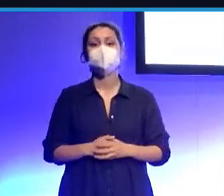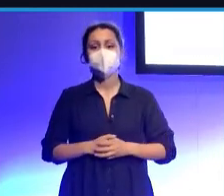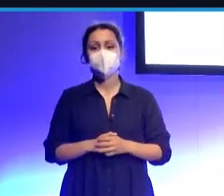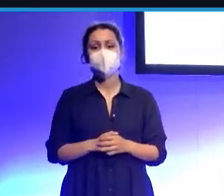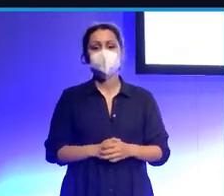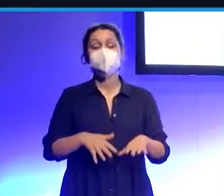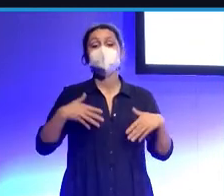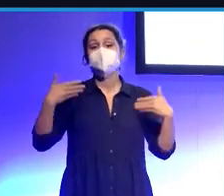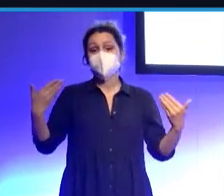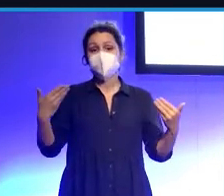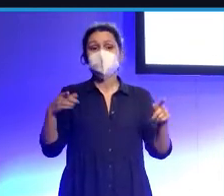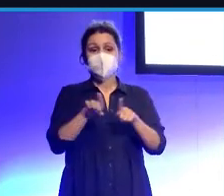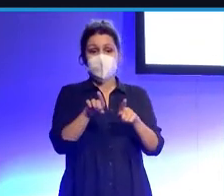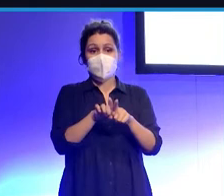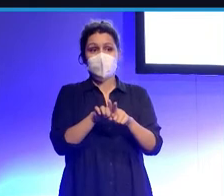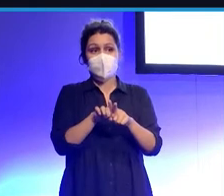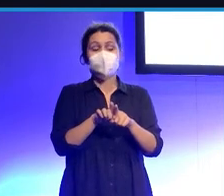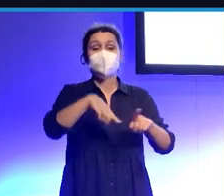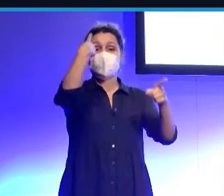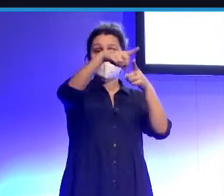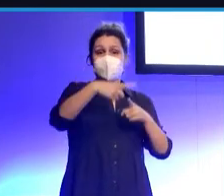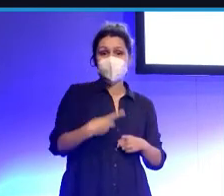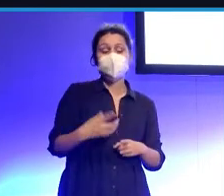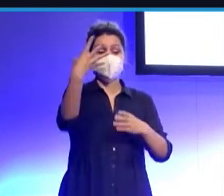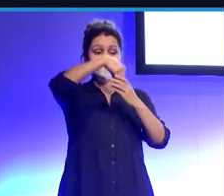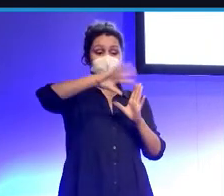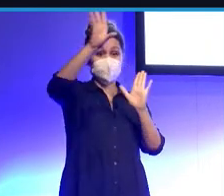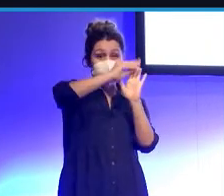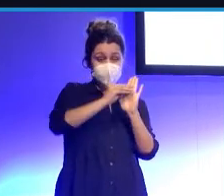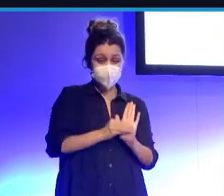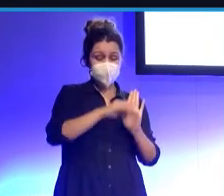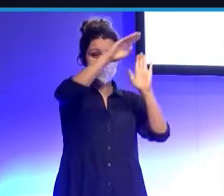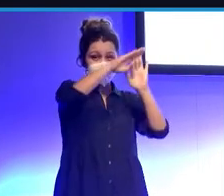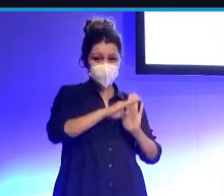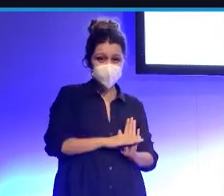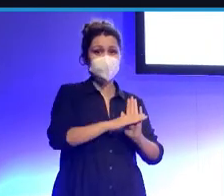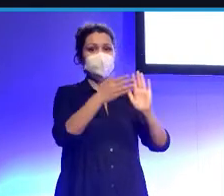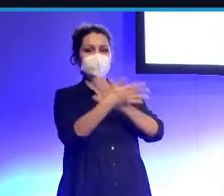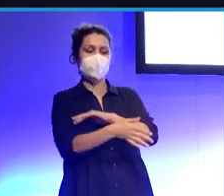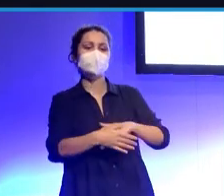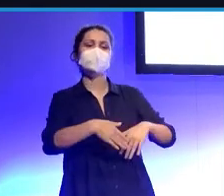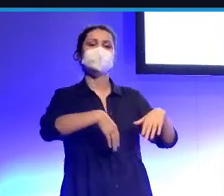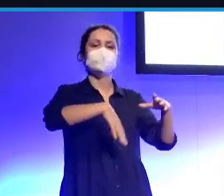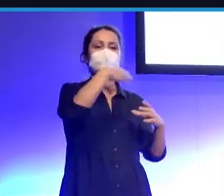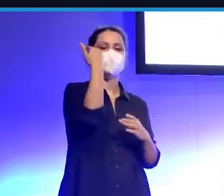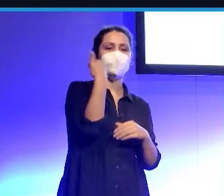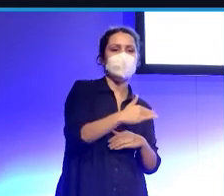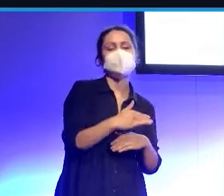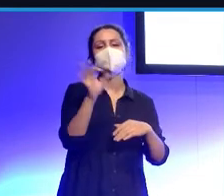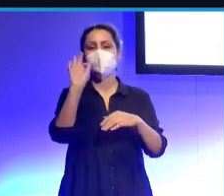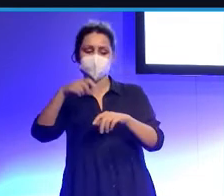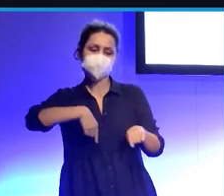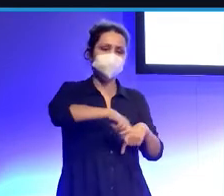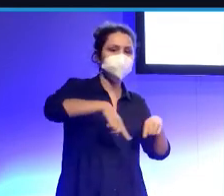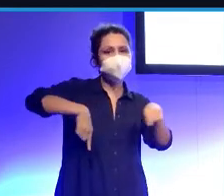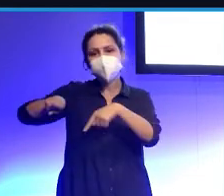gran fichero, ¿no? Con un montón de eventos distintos, pases, regates, faltas, hay corners, hay tackles, intersecciones,